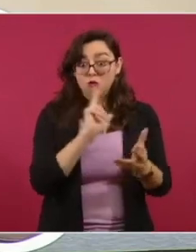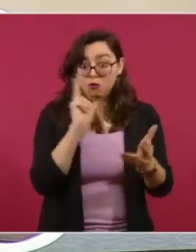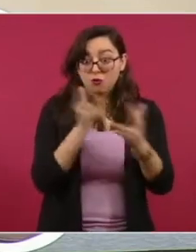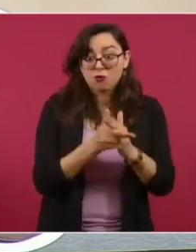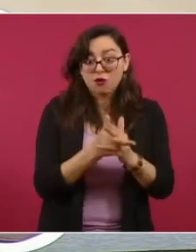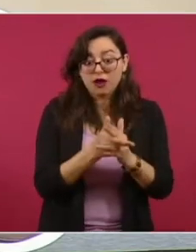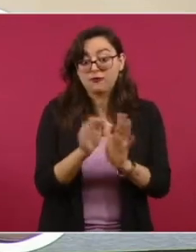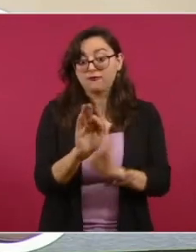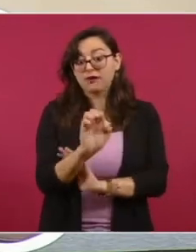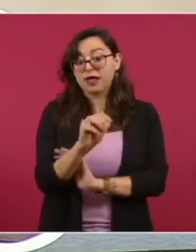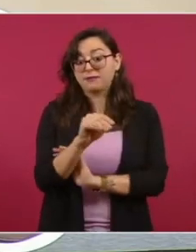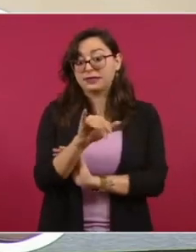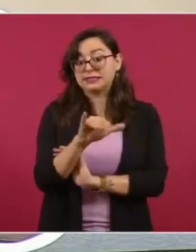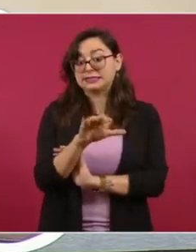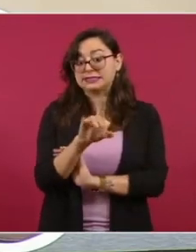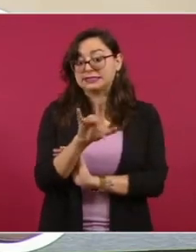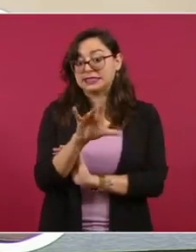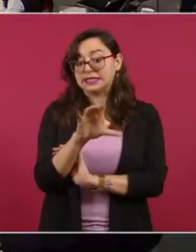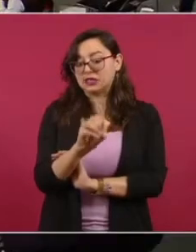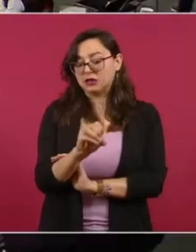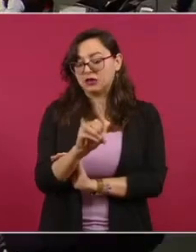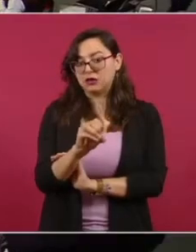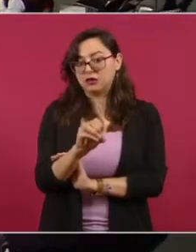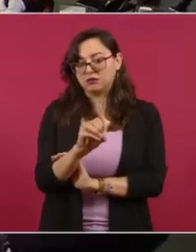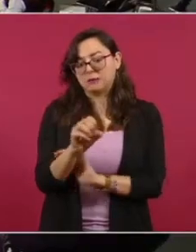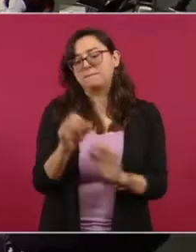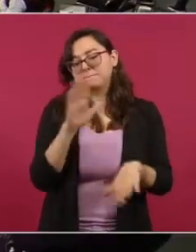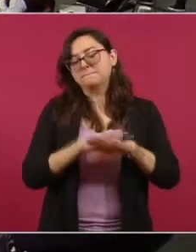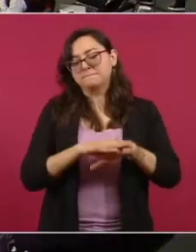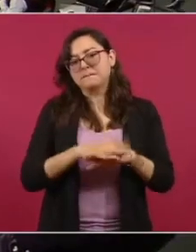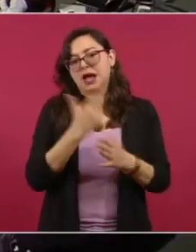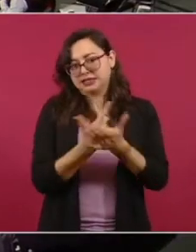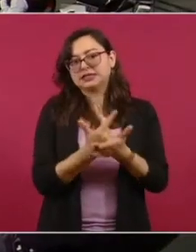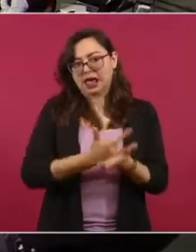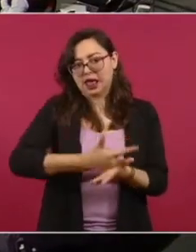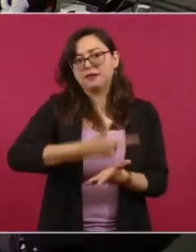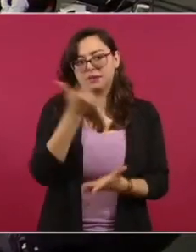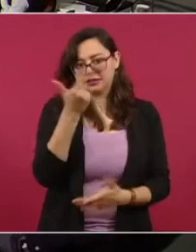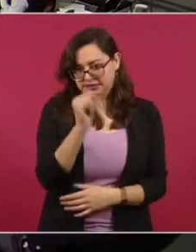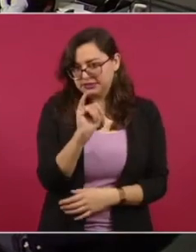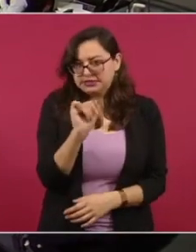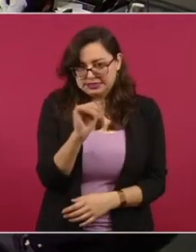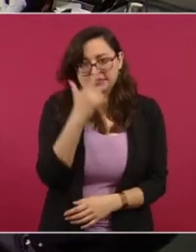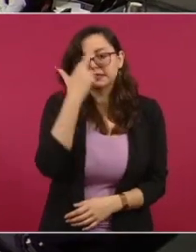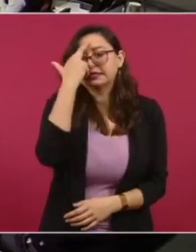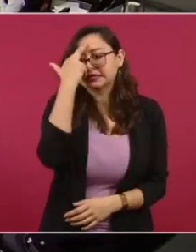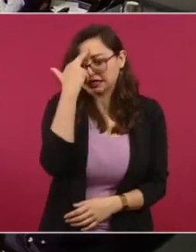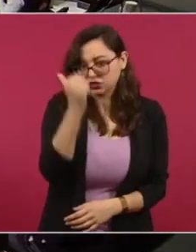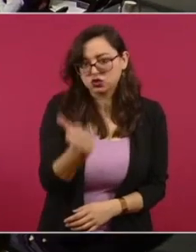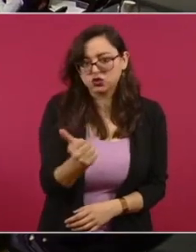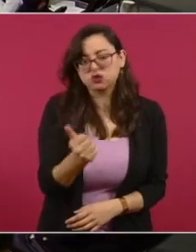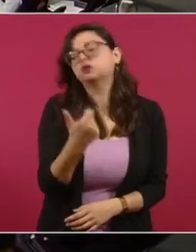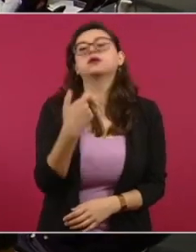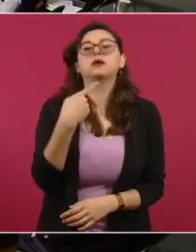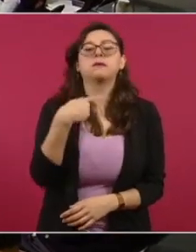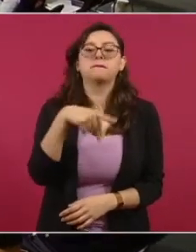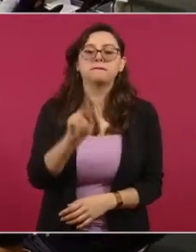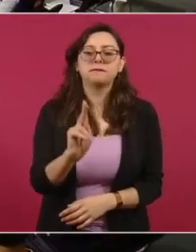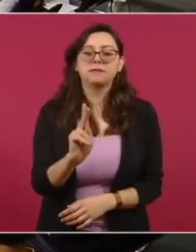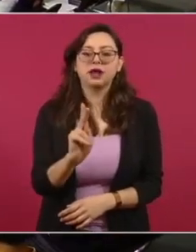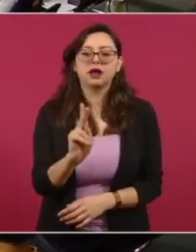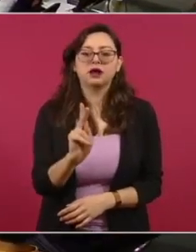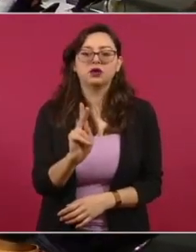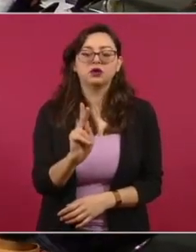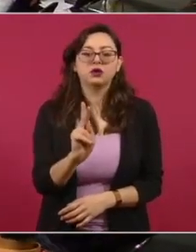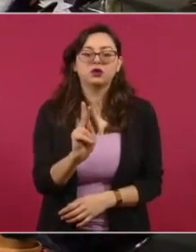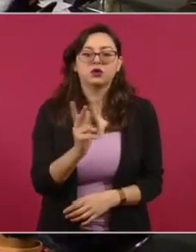que más nos preocupa, no quiere decir que los otros. Pero, digamos, para una determinación en